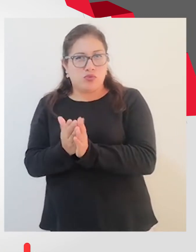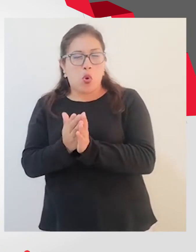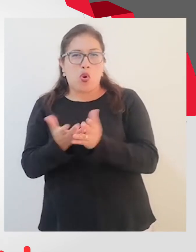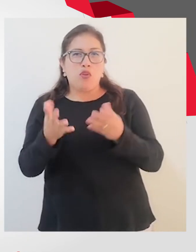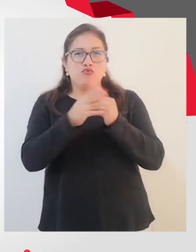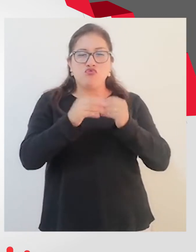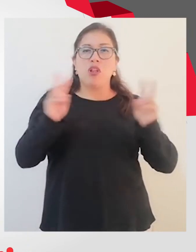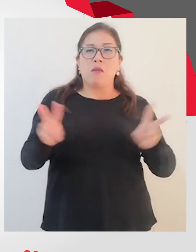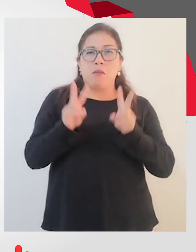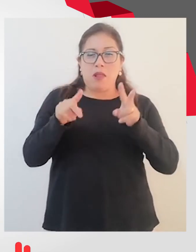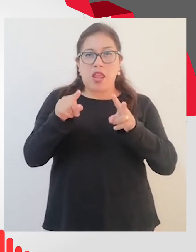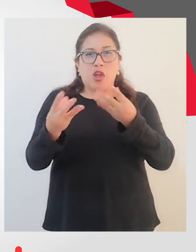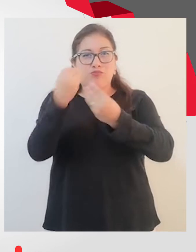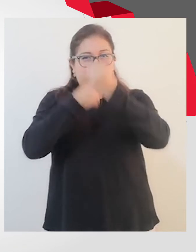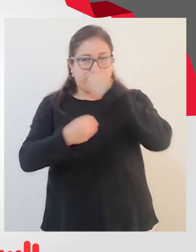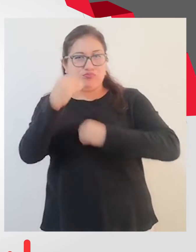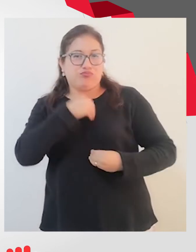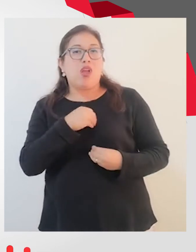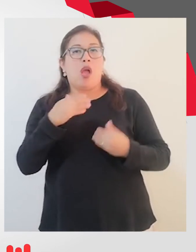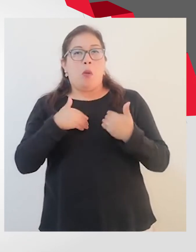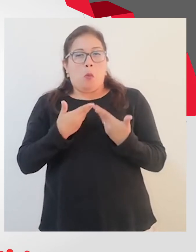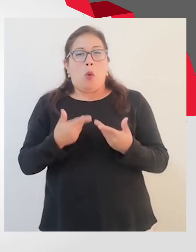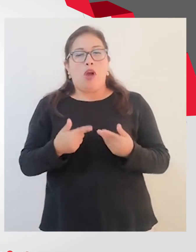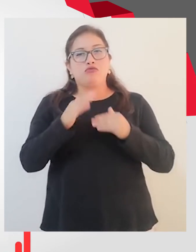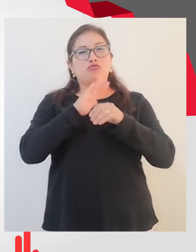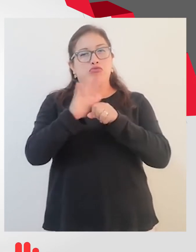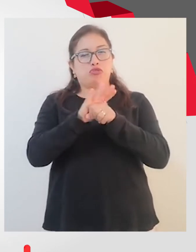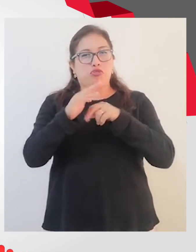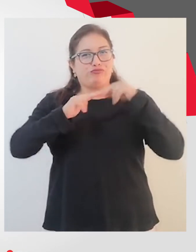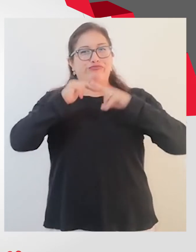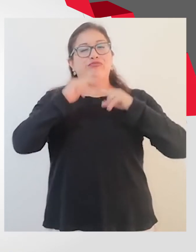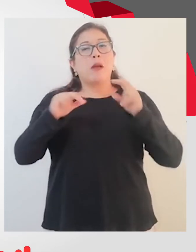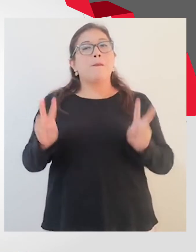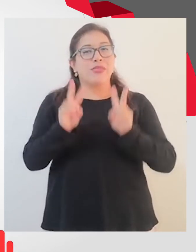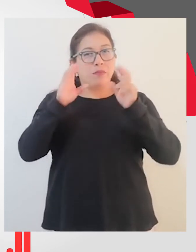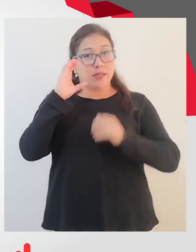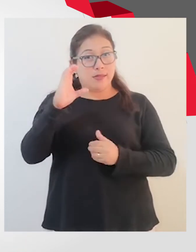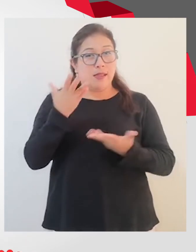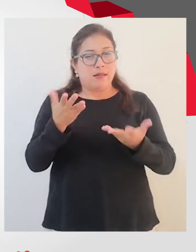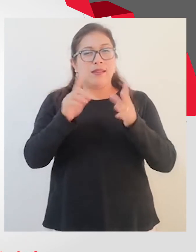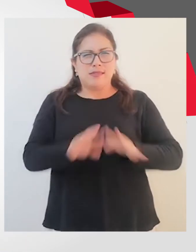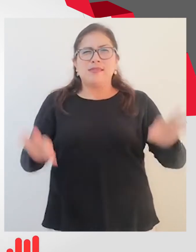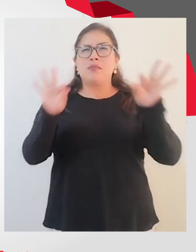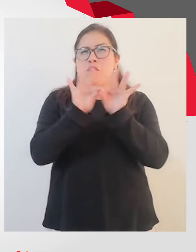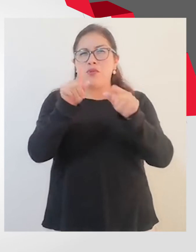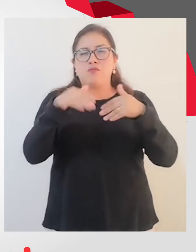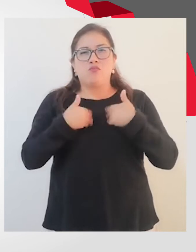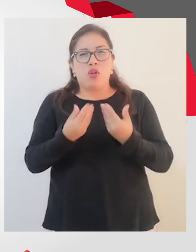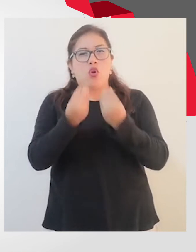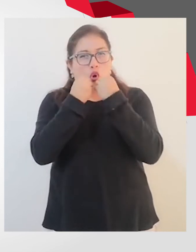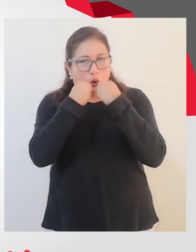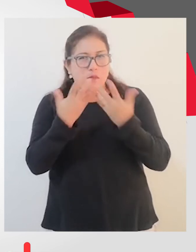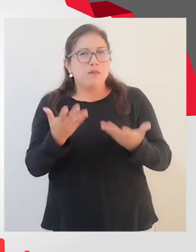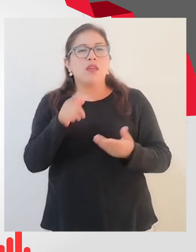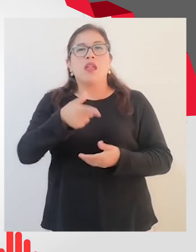normalmente suelen cubrir la necesidad de nuestro cuerpo de vitamina C. Es necesario entonces suplementarse